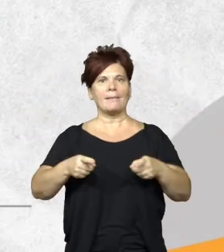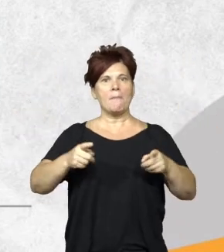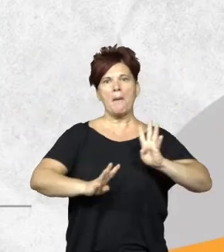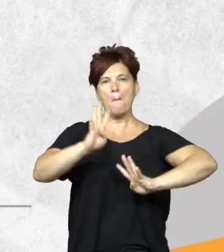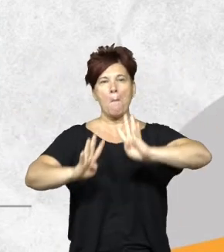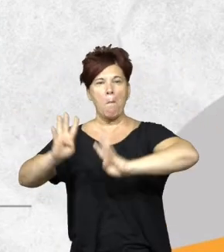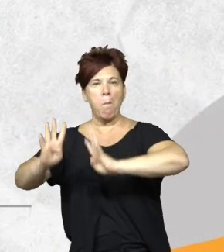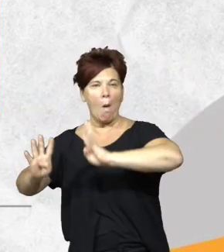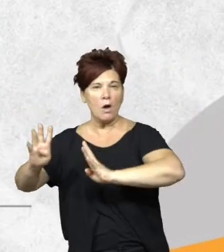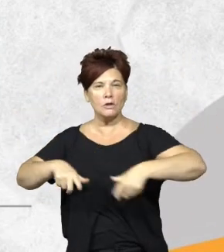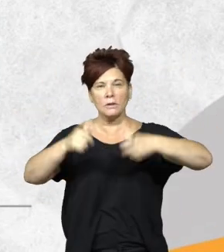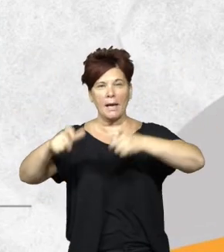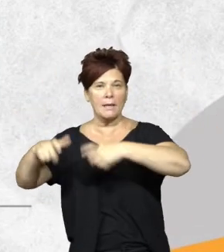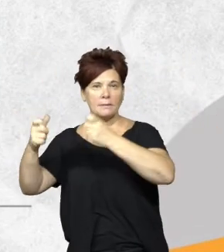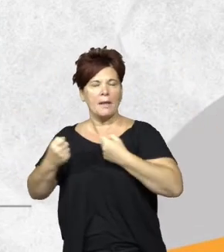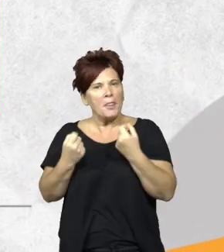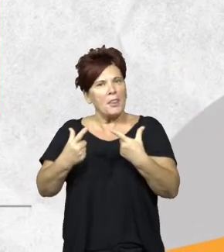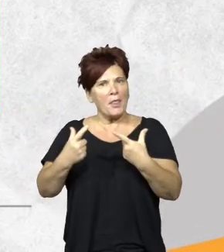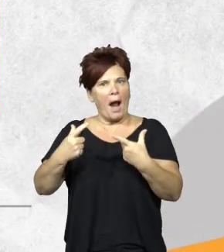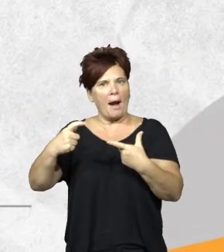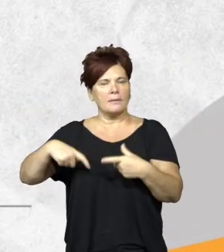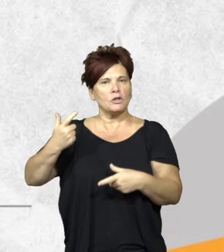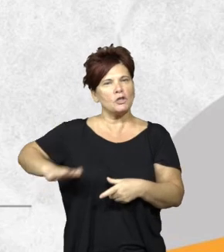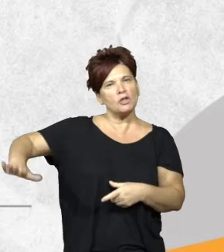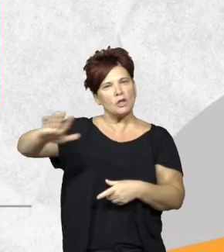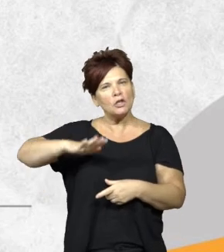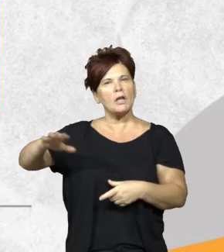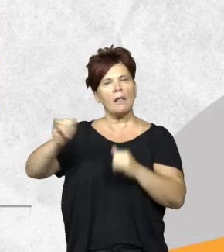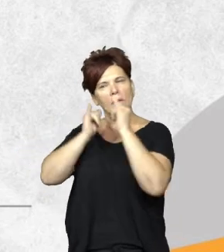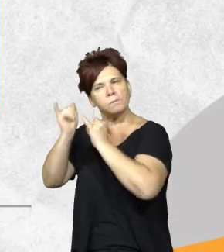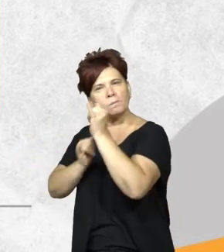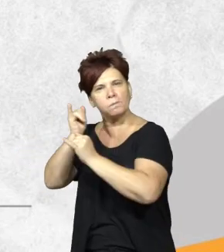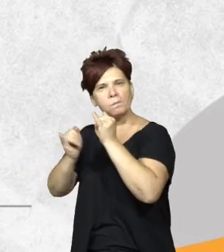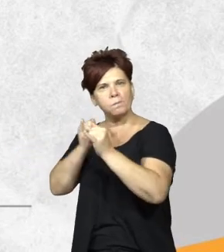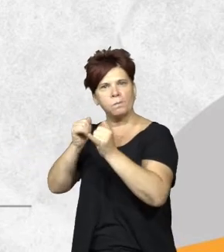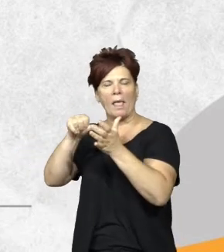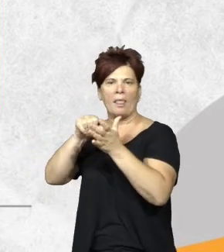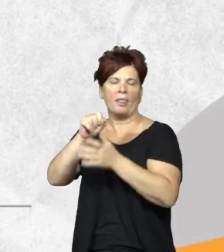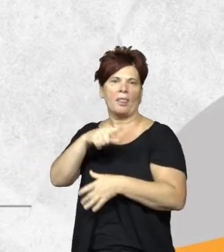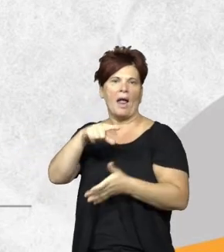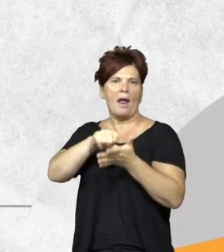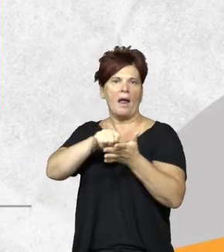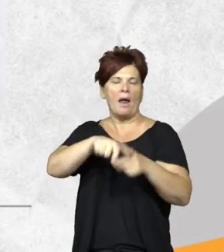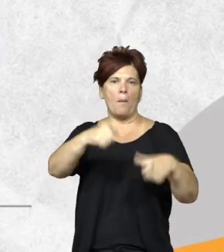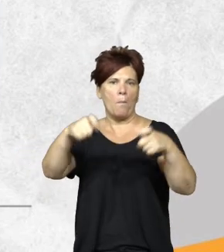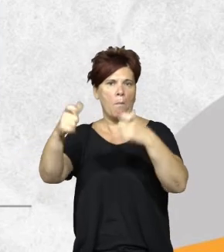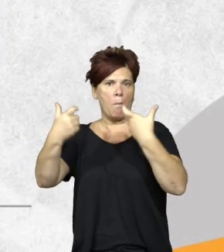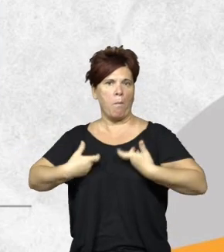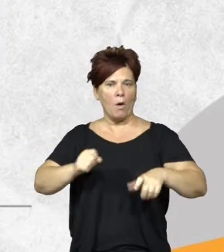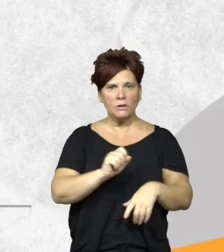también para poder brindar a la sociedad en general información sobre los bosques nativos entonces